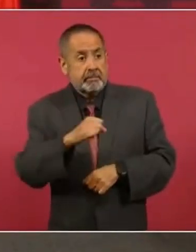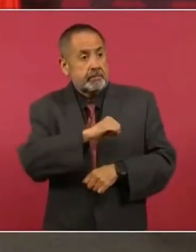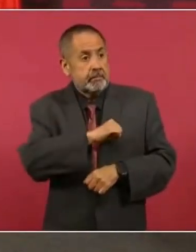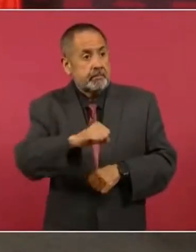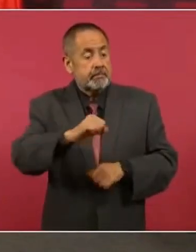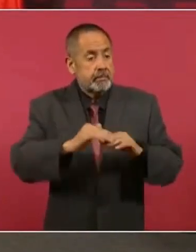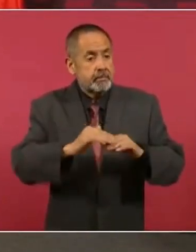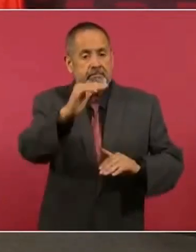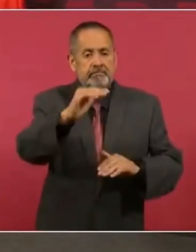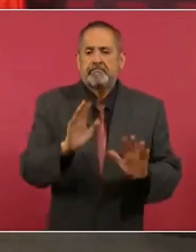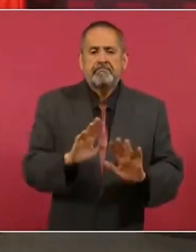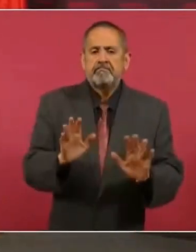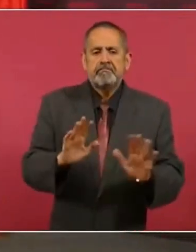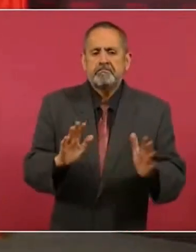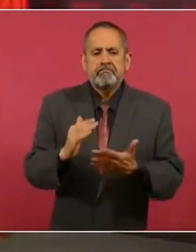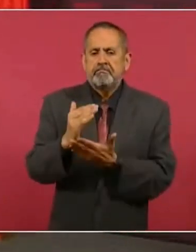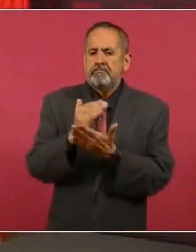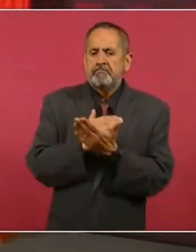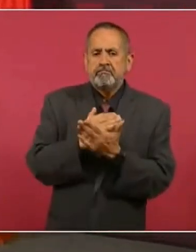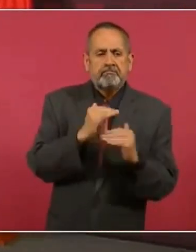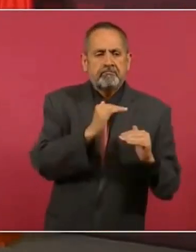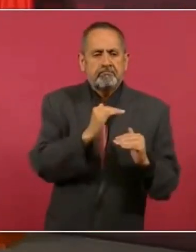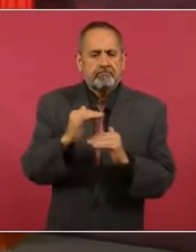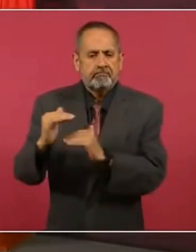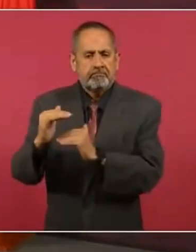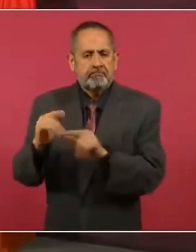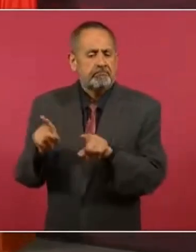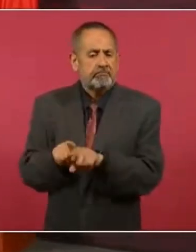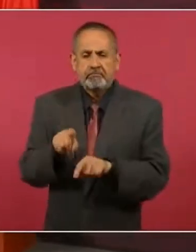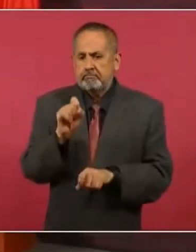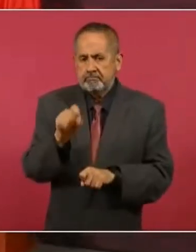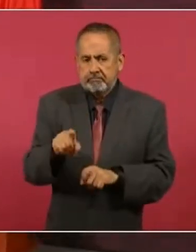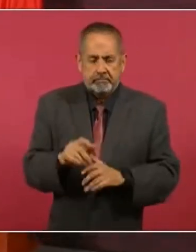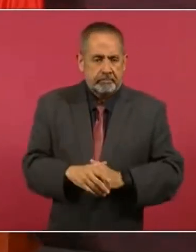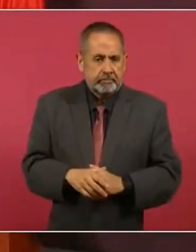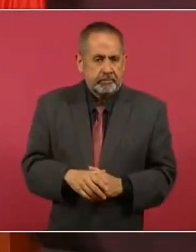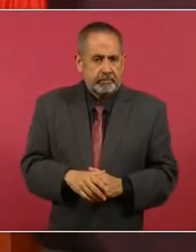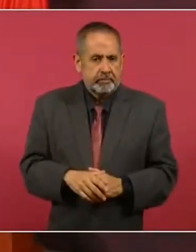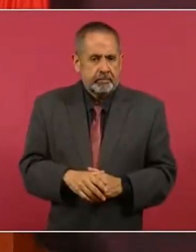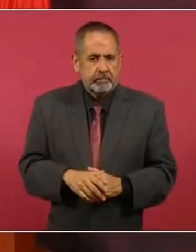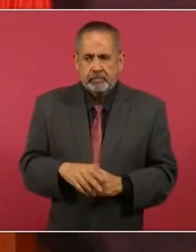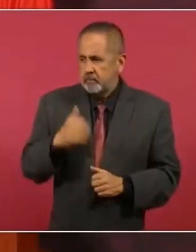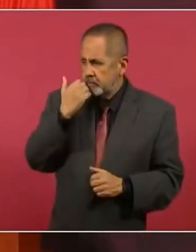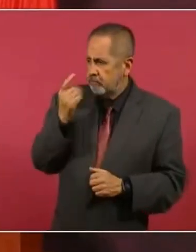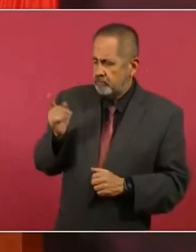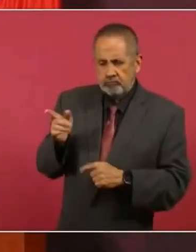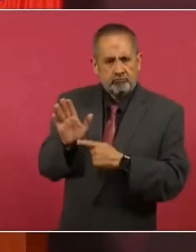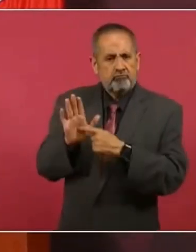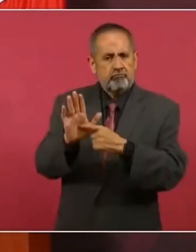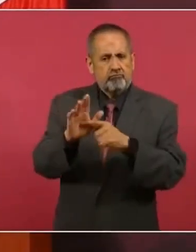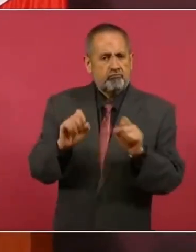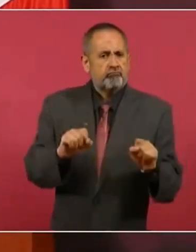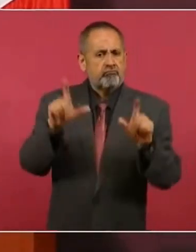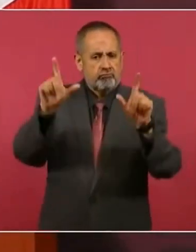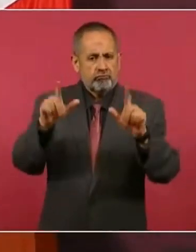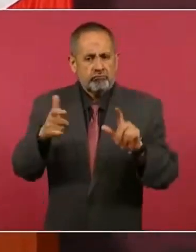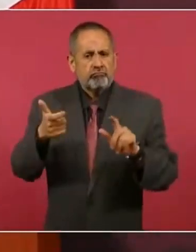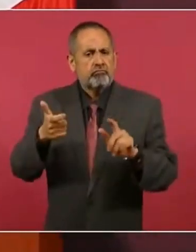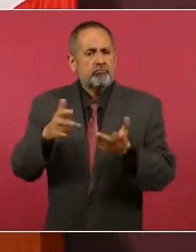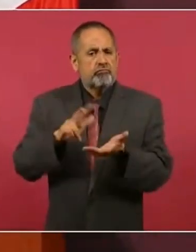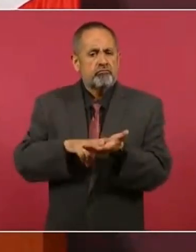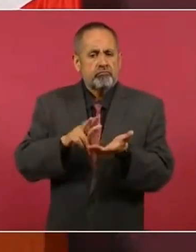combustibles. Y me gustaría que presentaran la lámina